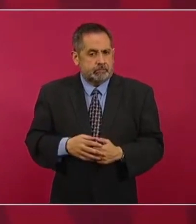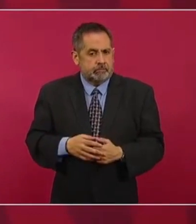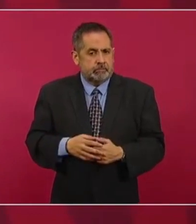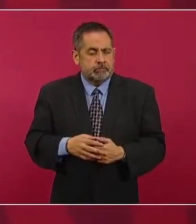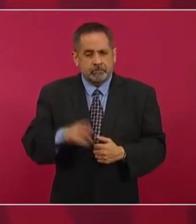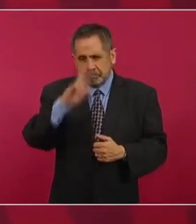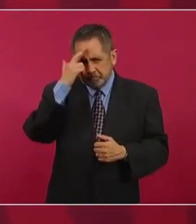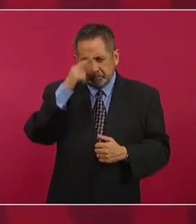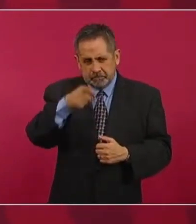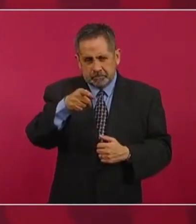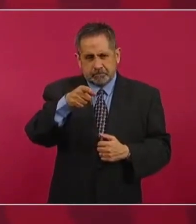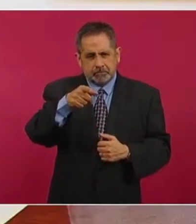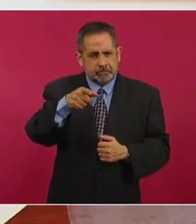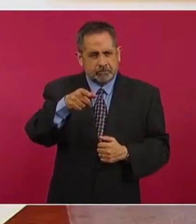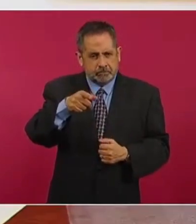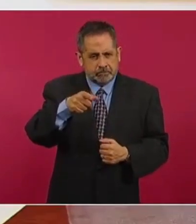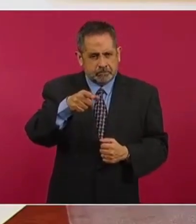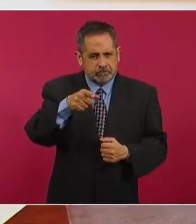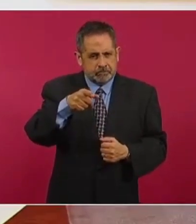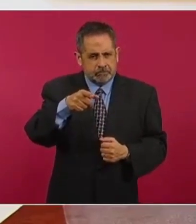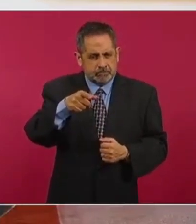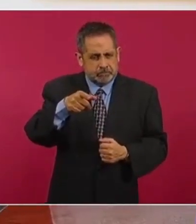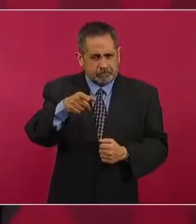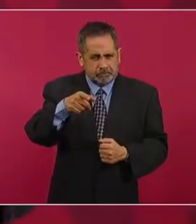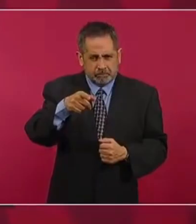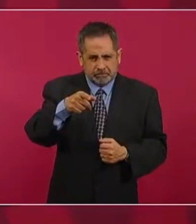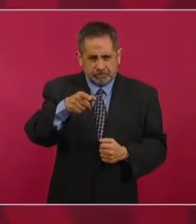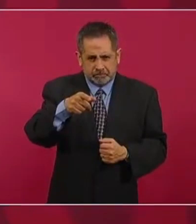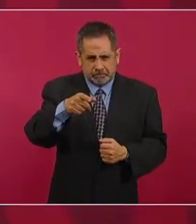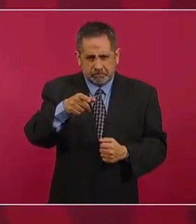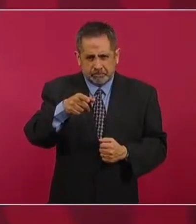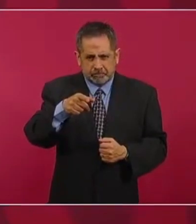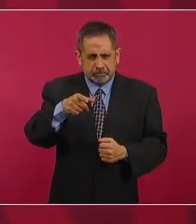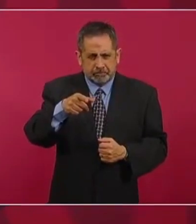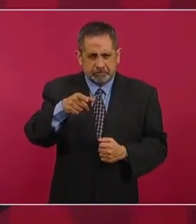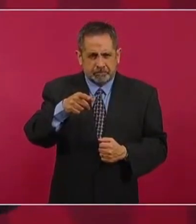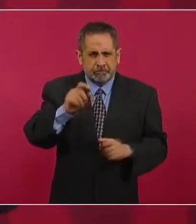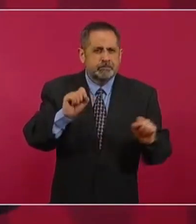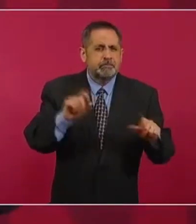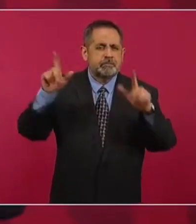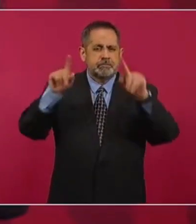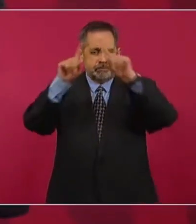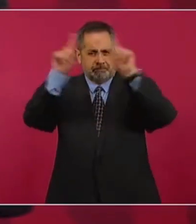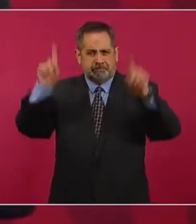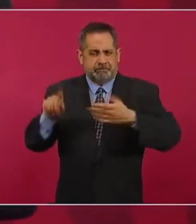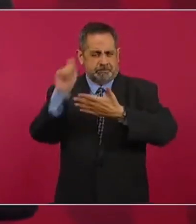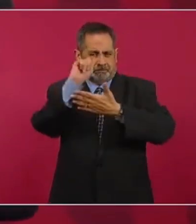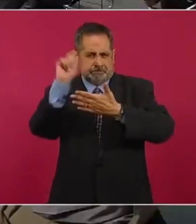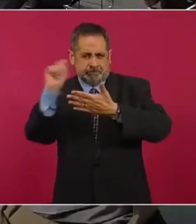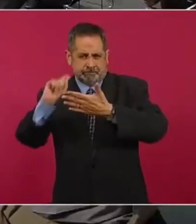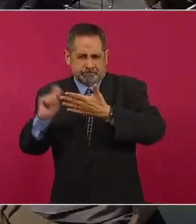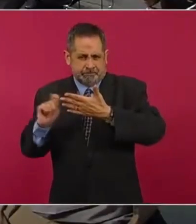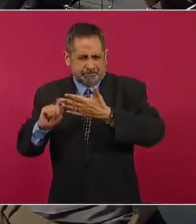¿Se acuerdan de las pantallas en las escuelas?